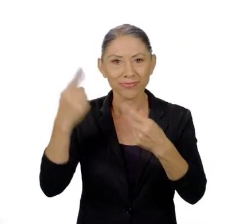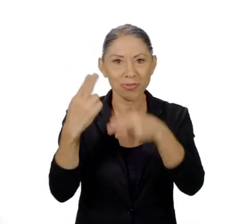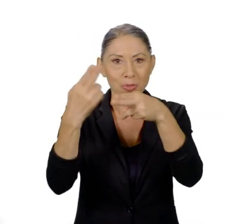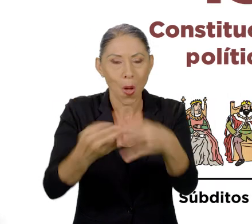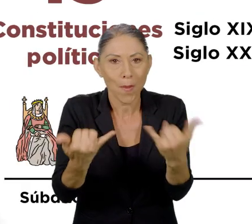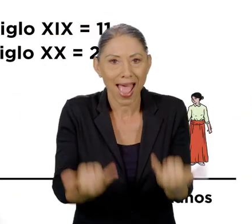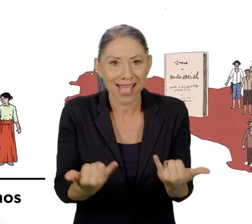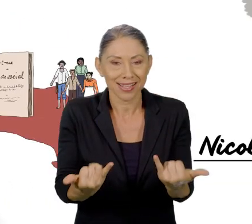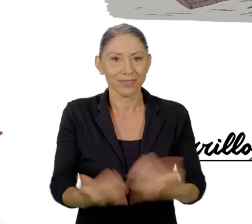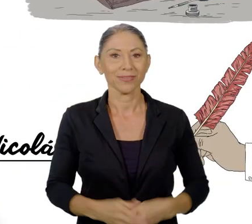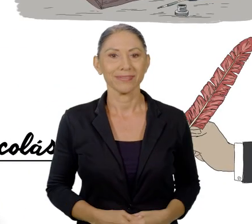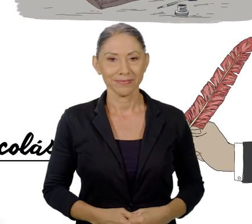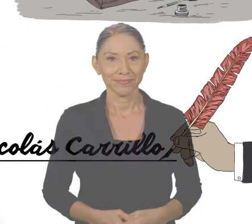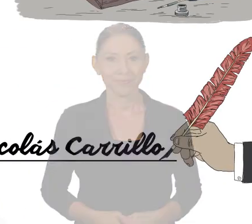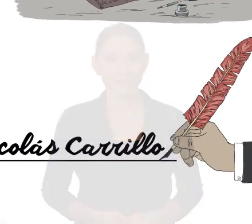actualidad.